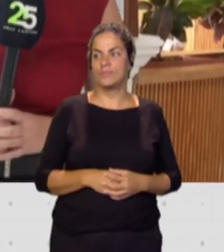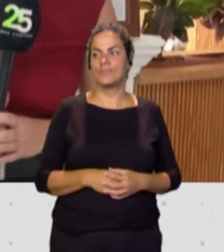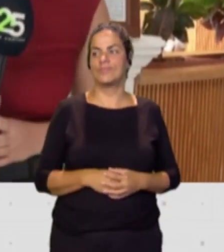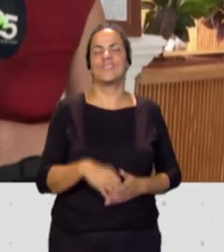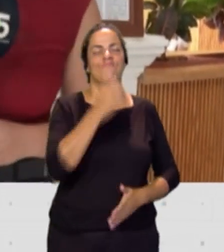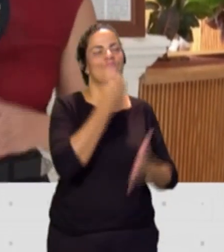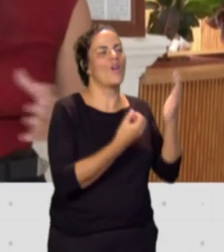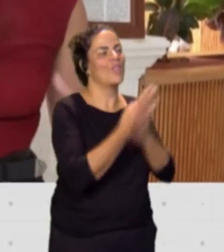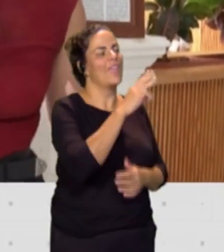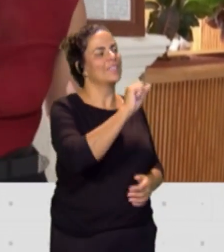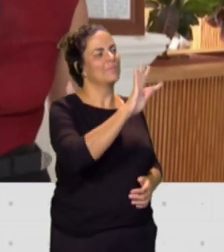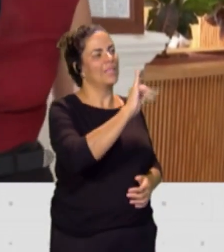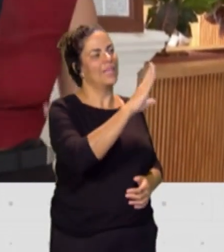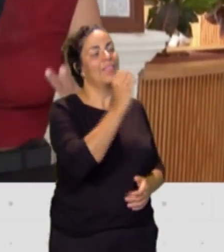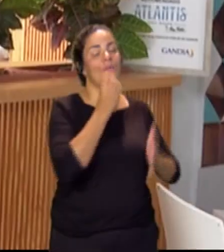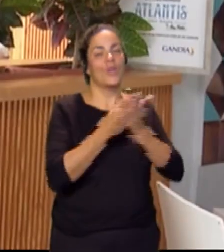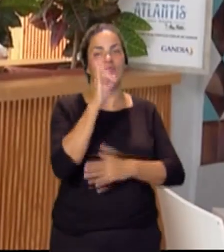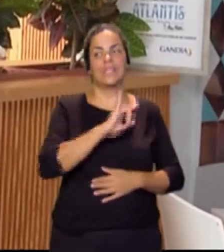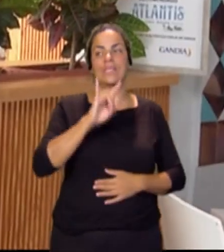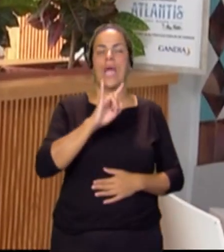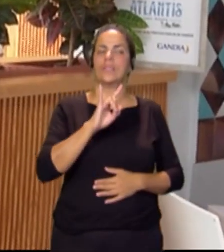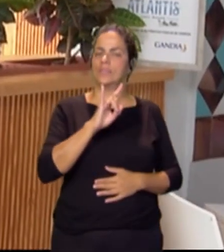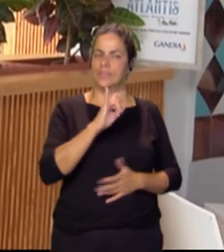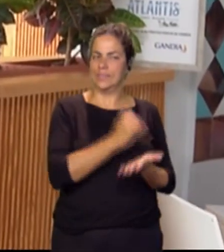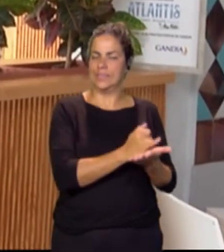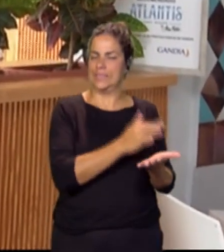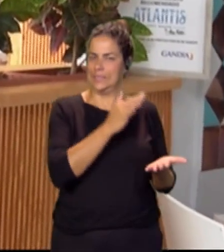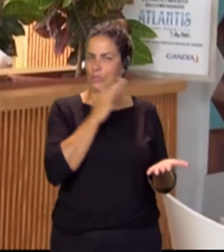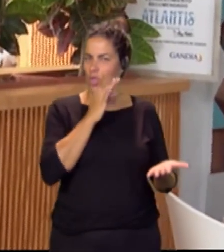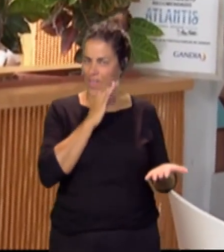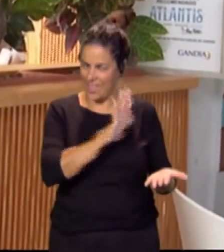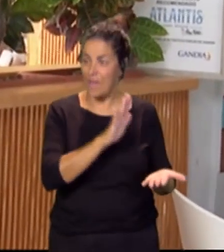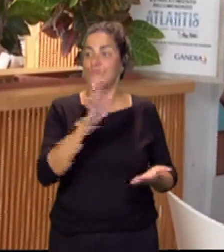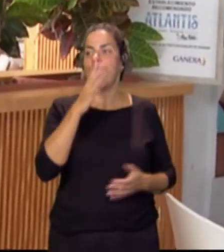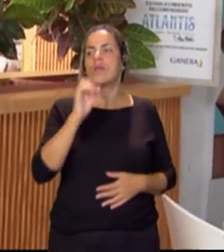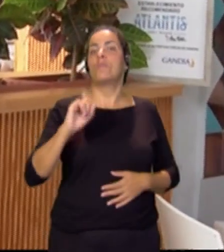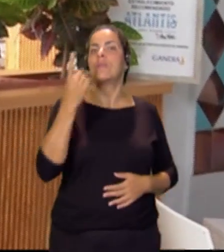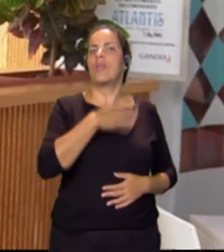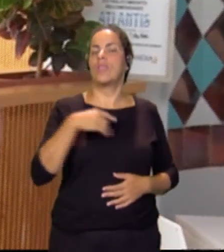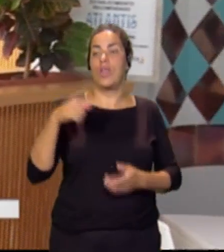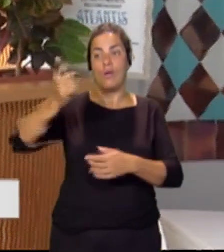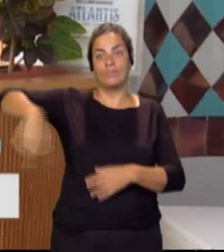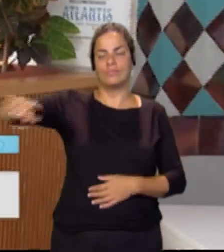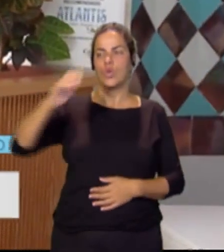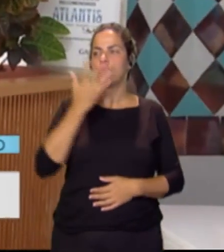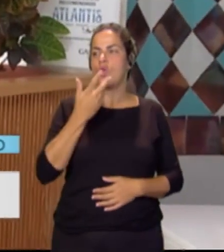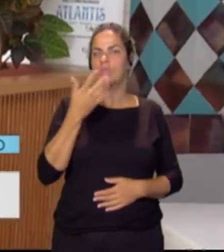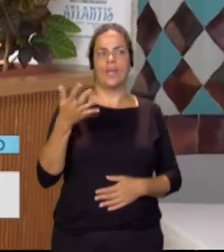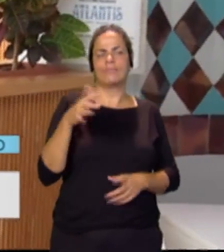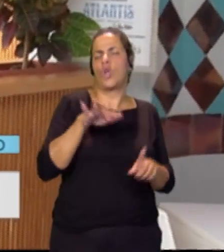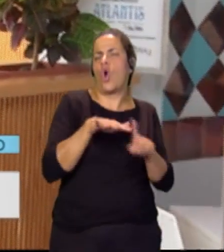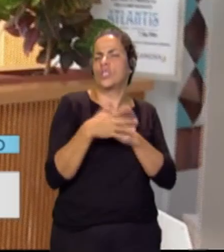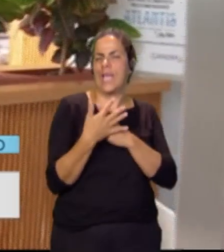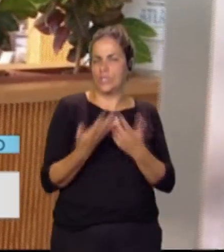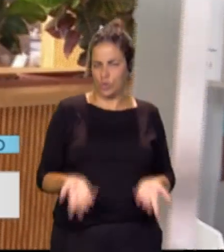Buenos días Patricia, buenos días Canarias. Pues la verdad es que todavía no he tenido oportunidad de probarla porque primero quiero que ustedes conozcan el contexto de esta paella